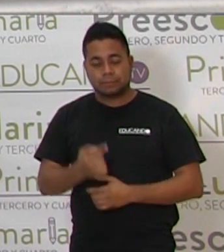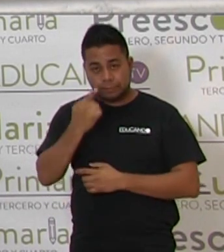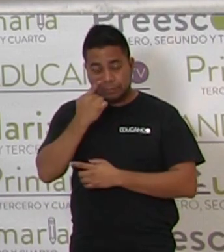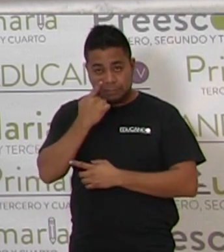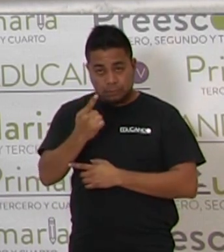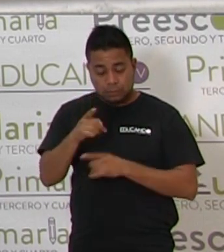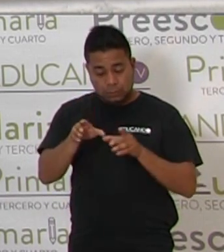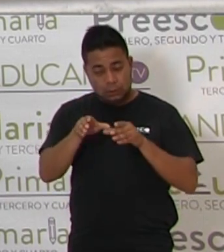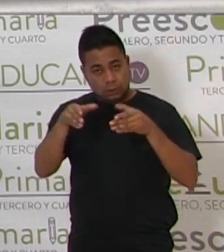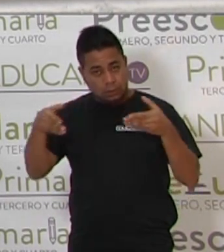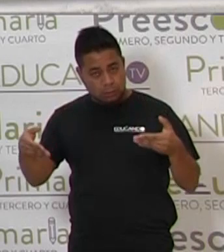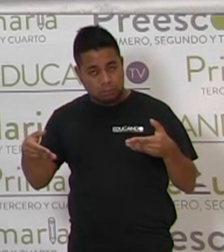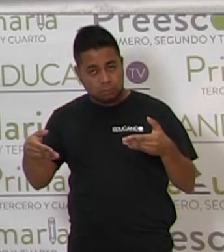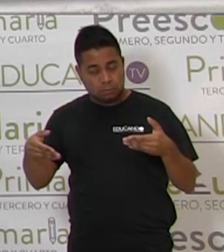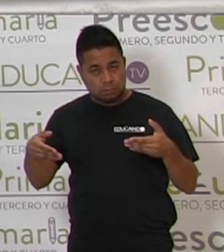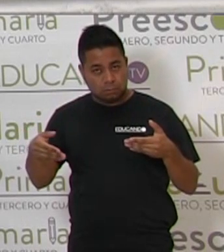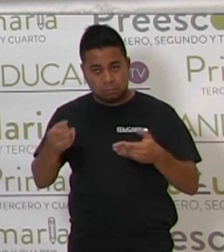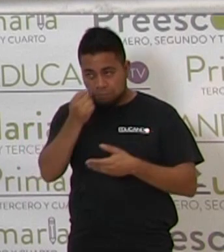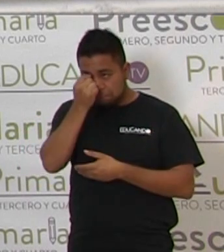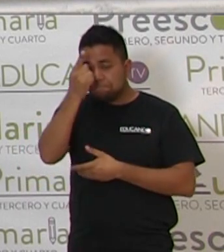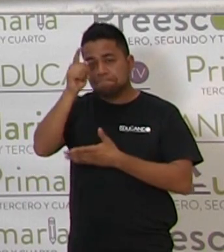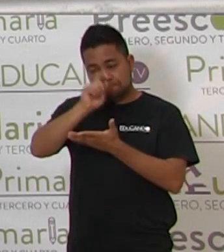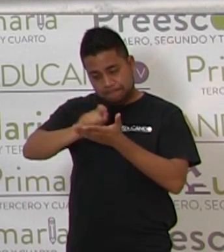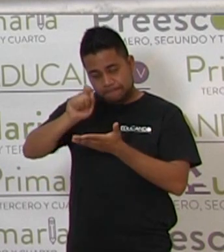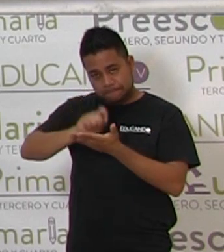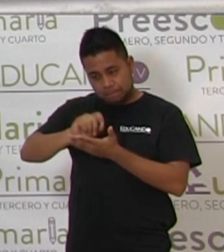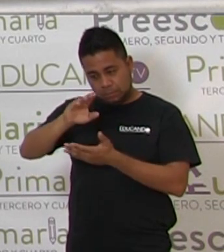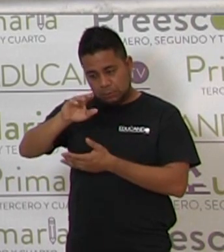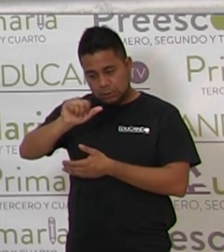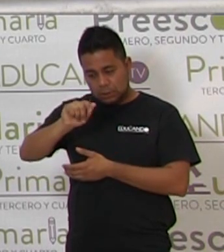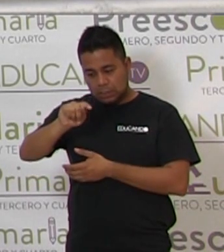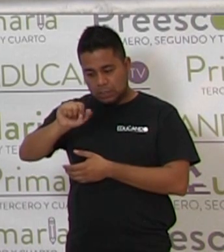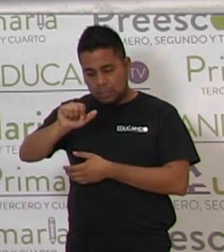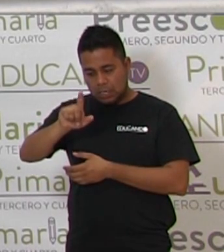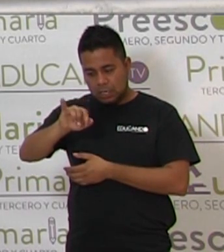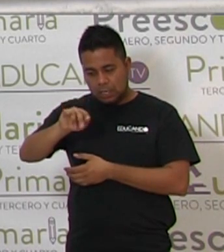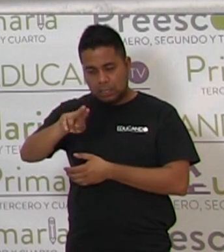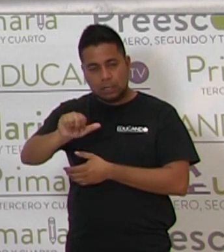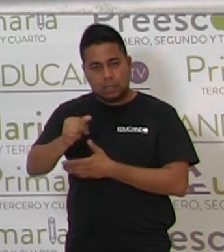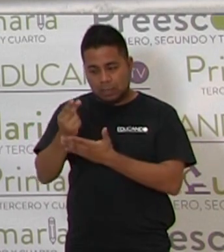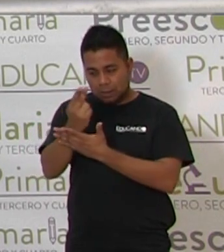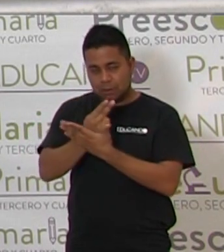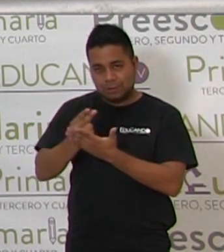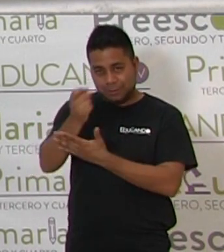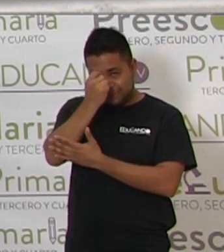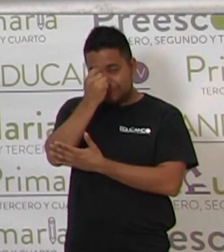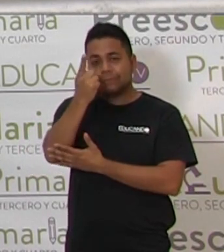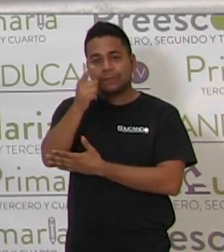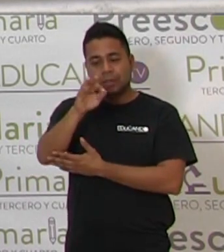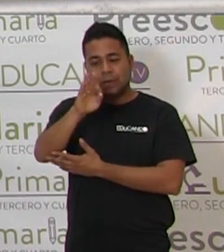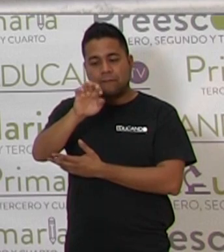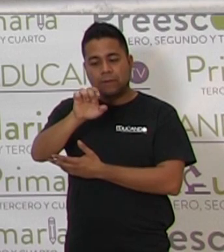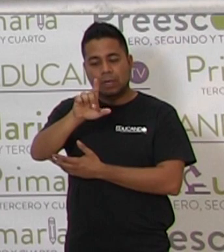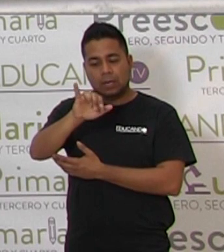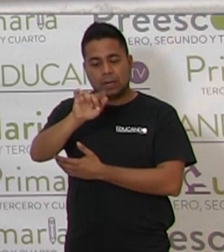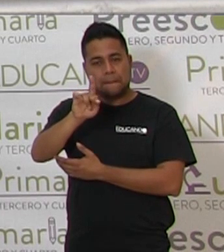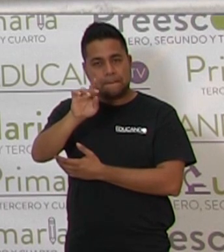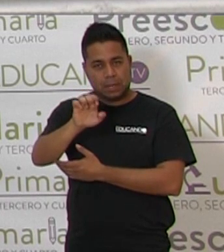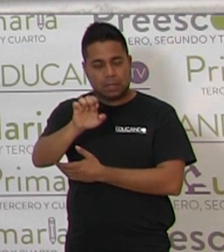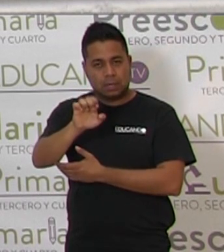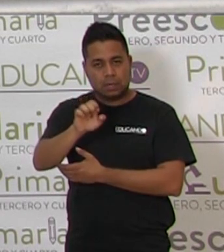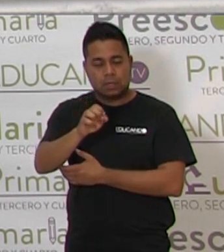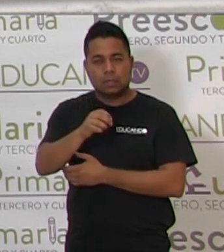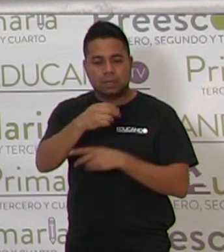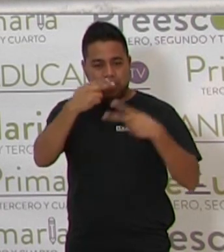Mira, el cuento es de Catalina Fernández Mata y las ilustraciones de Felipe